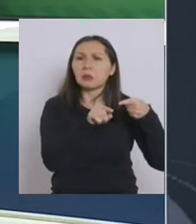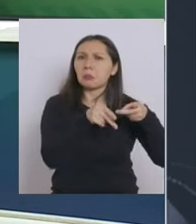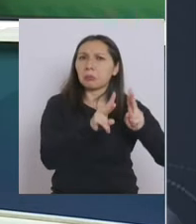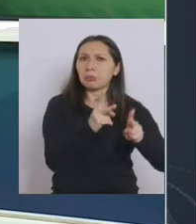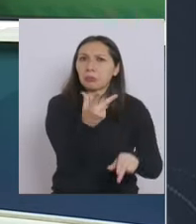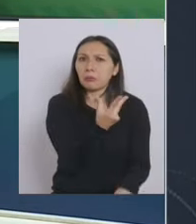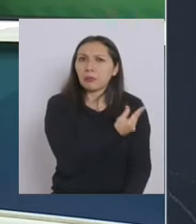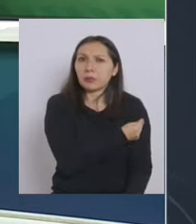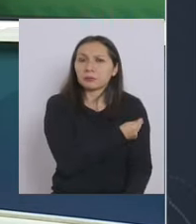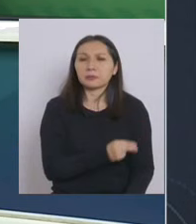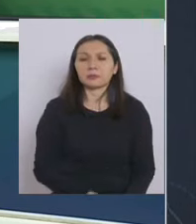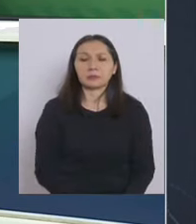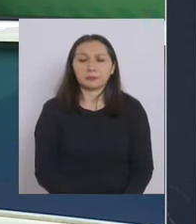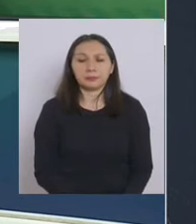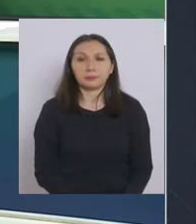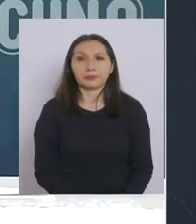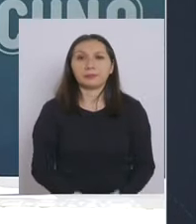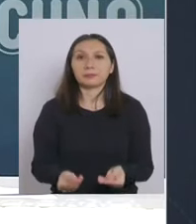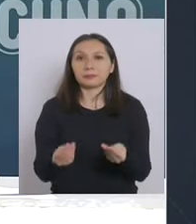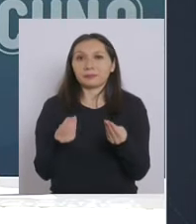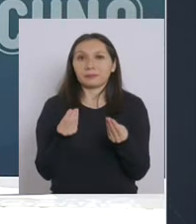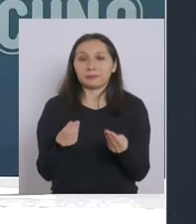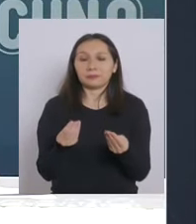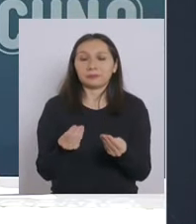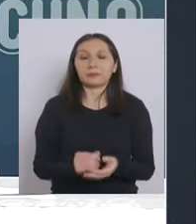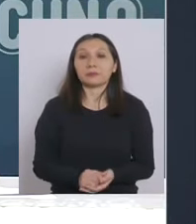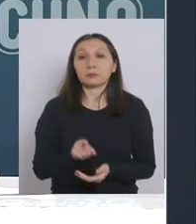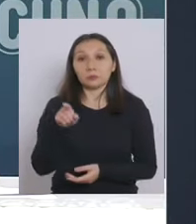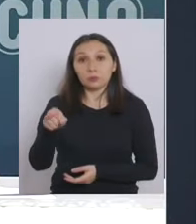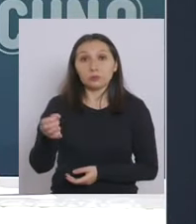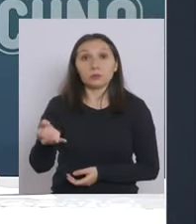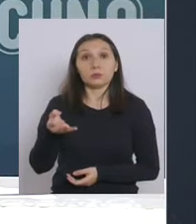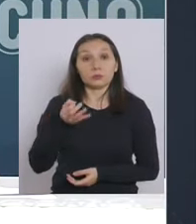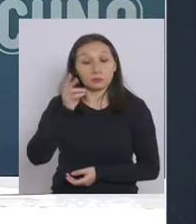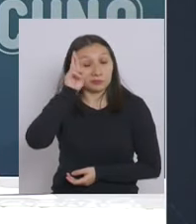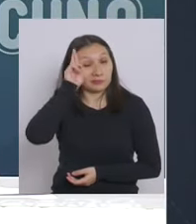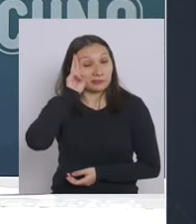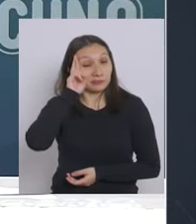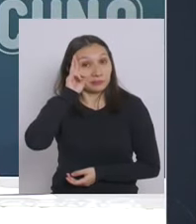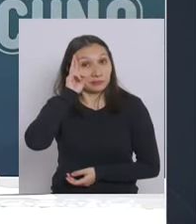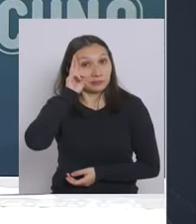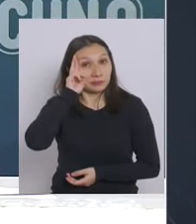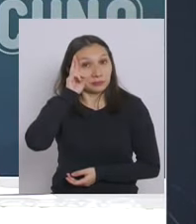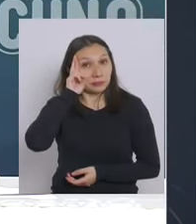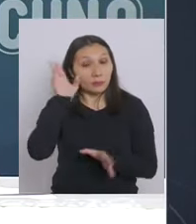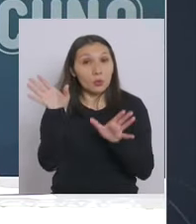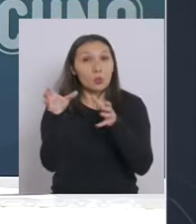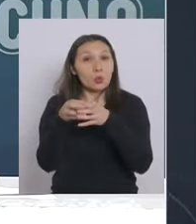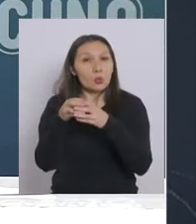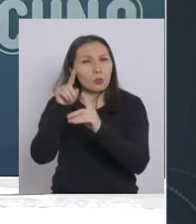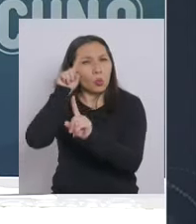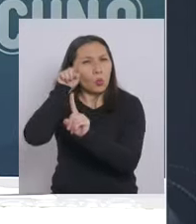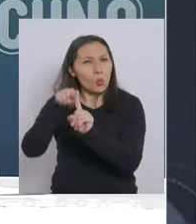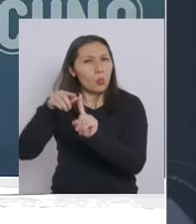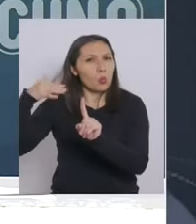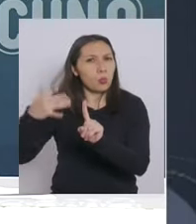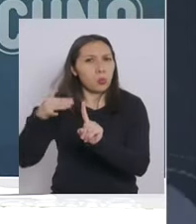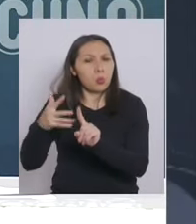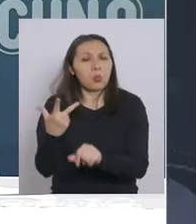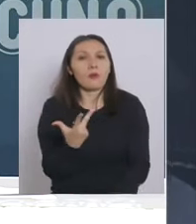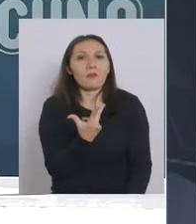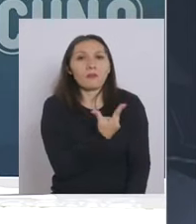tienen bueno como usted recordará en el grupo prioritario de